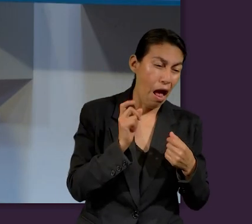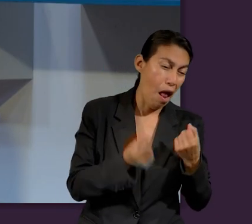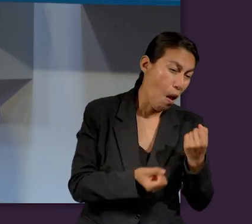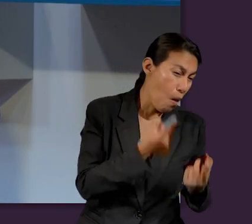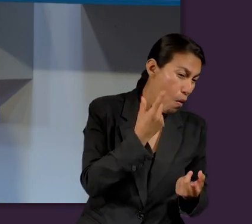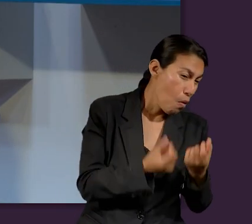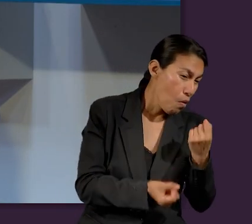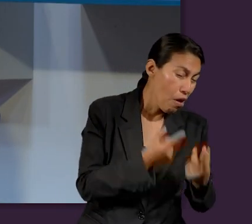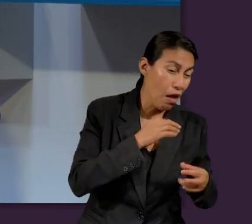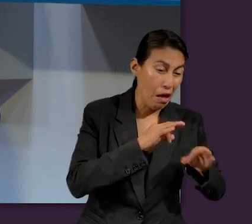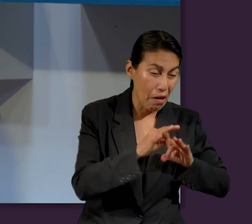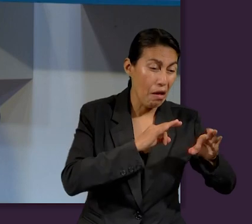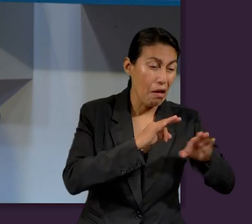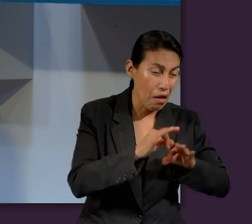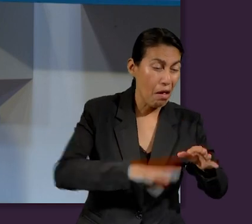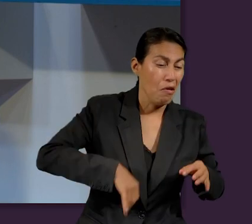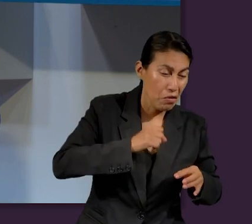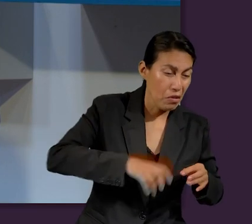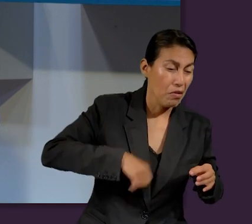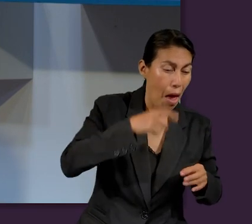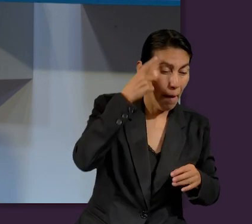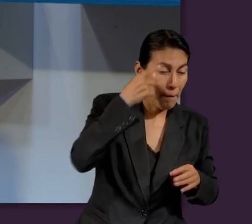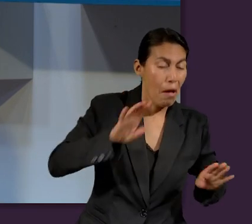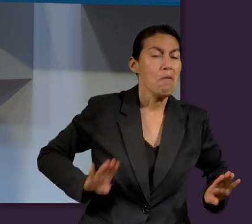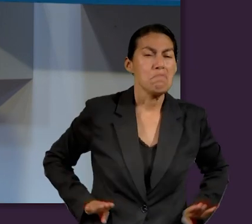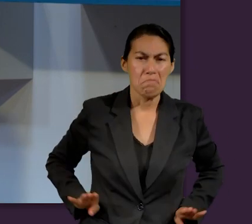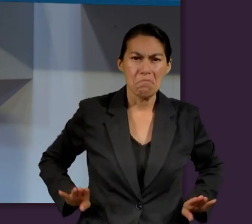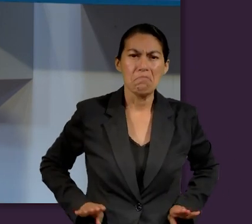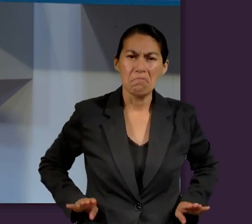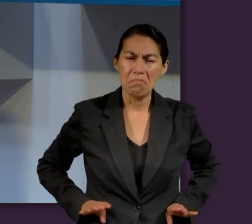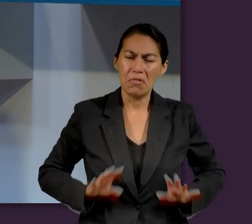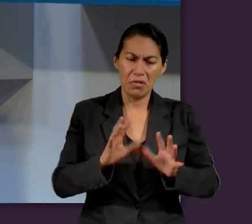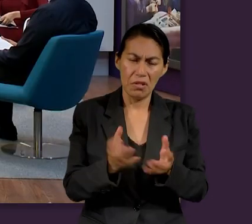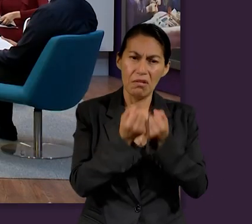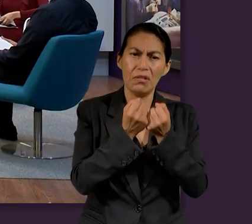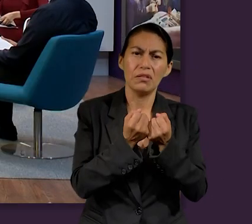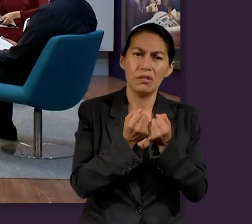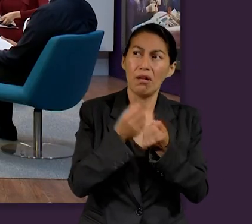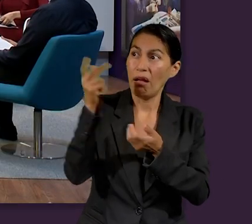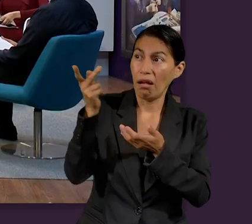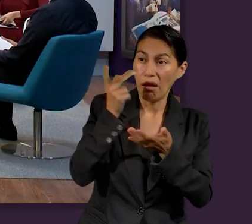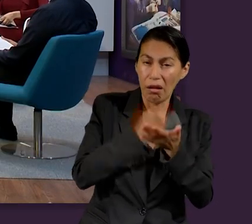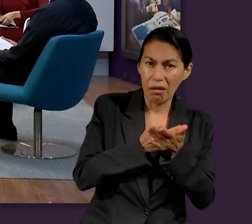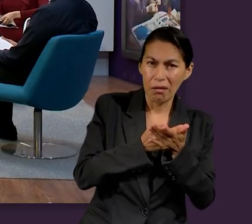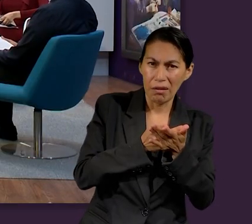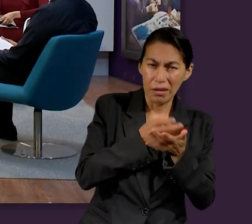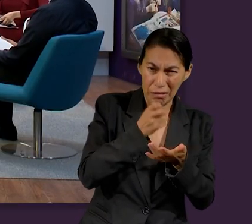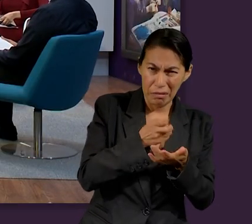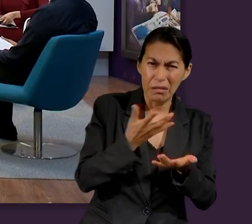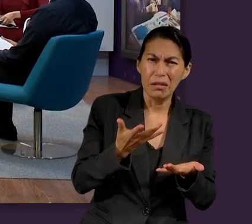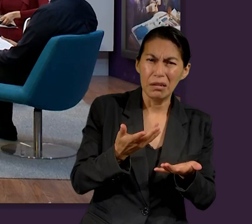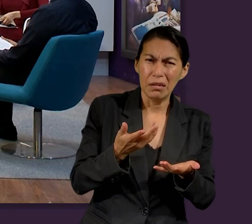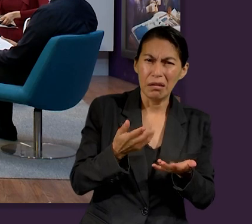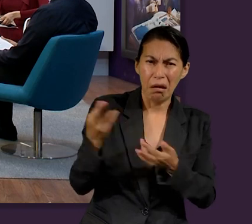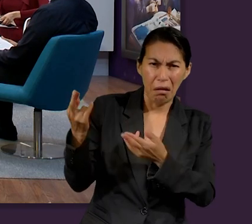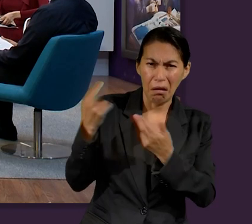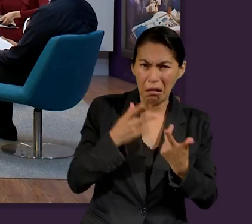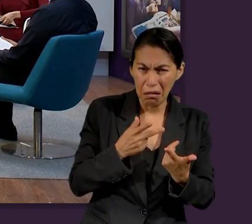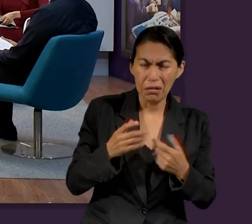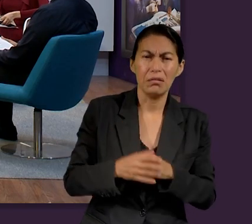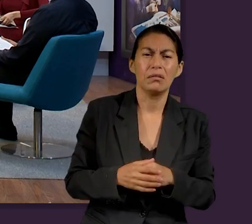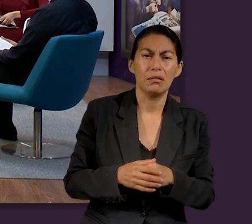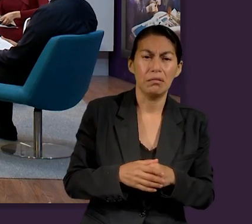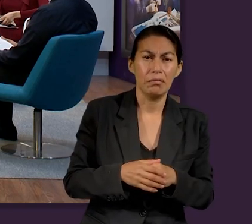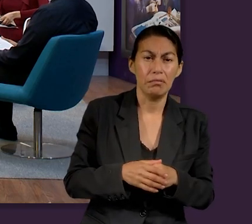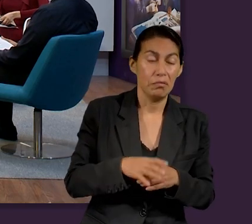esfuerzan solamente por conseguir el mérito en sí, la recompensa en sí, cuando no la tienen,